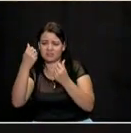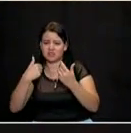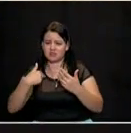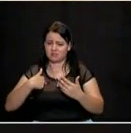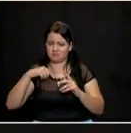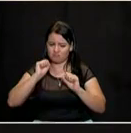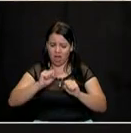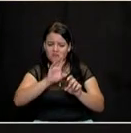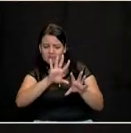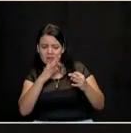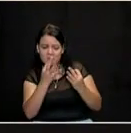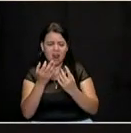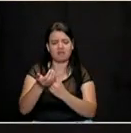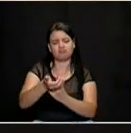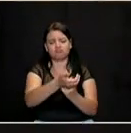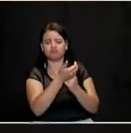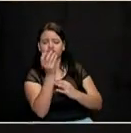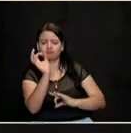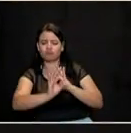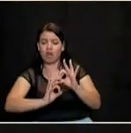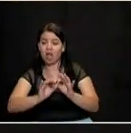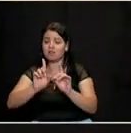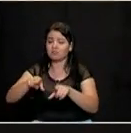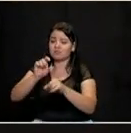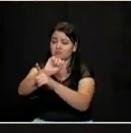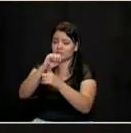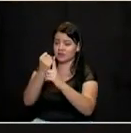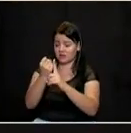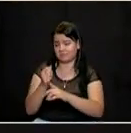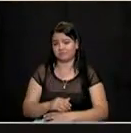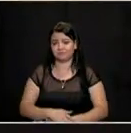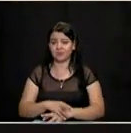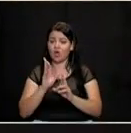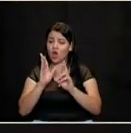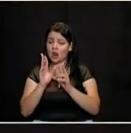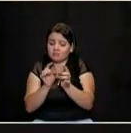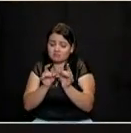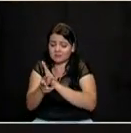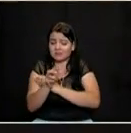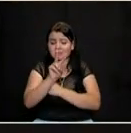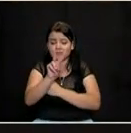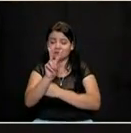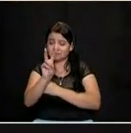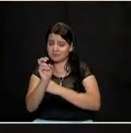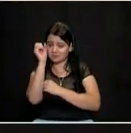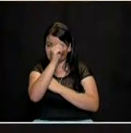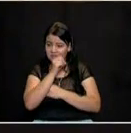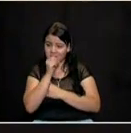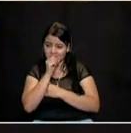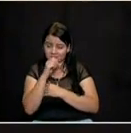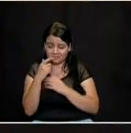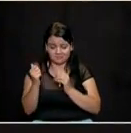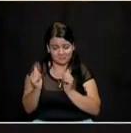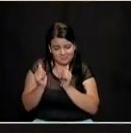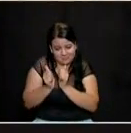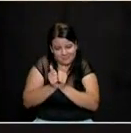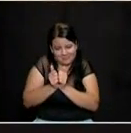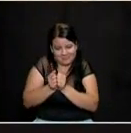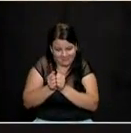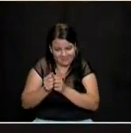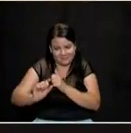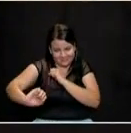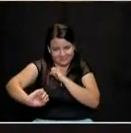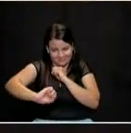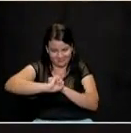la sociedad. Esperamos nos acompañen este próximo 27 de octubre para votar por